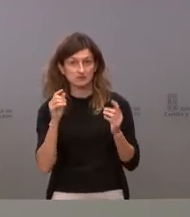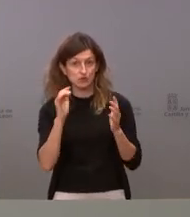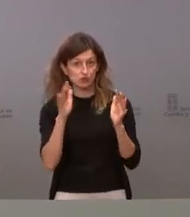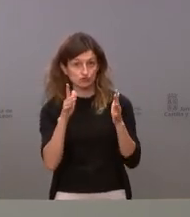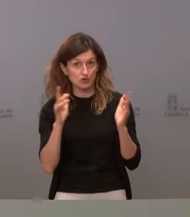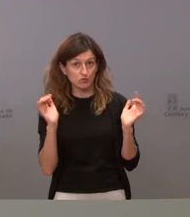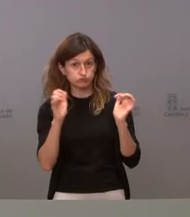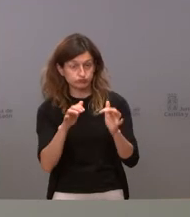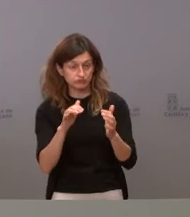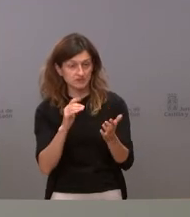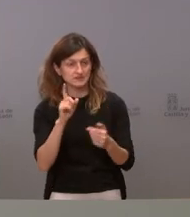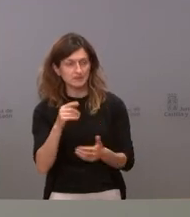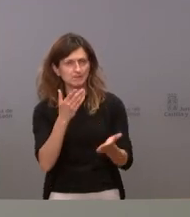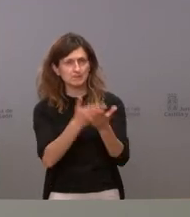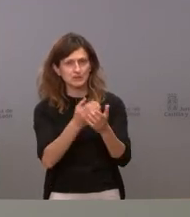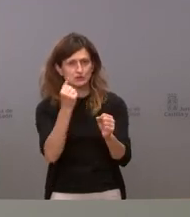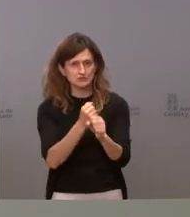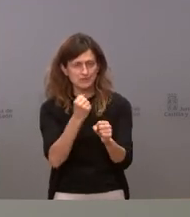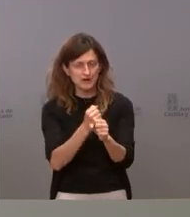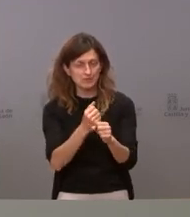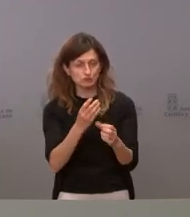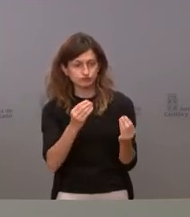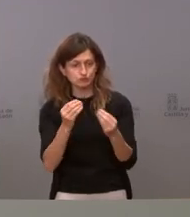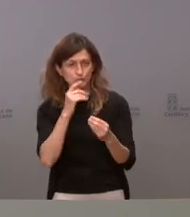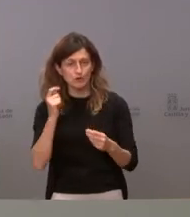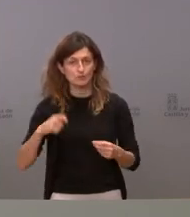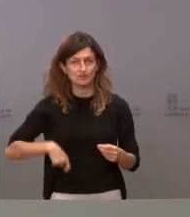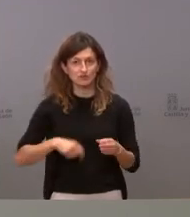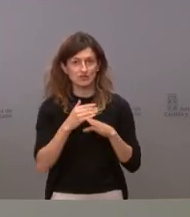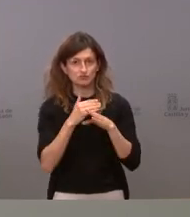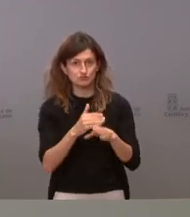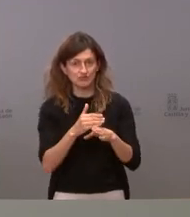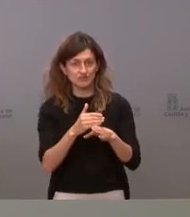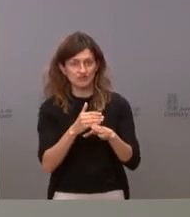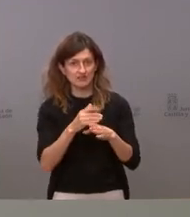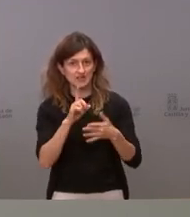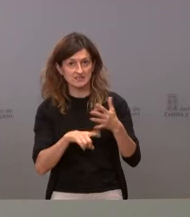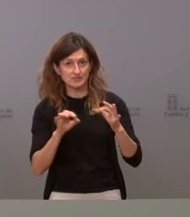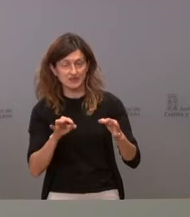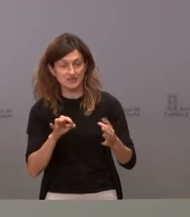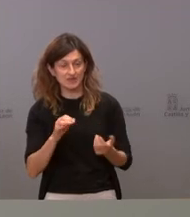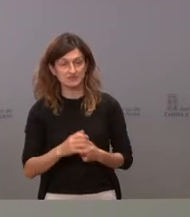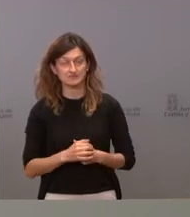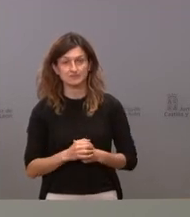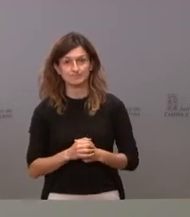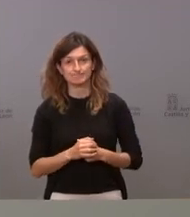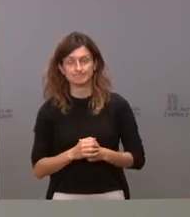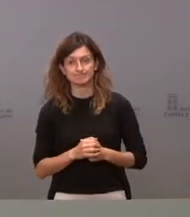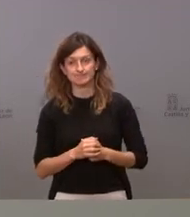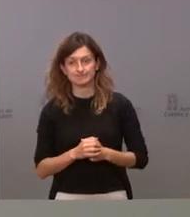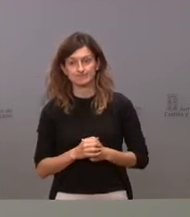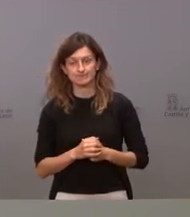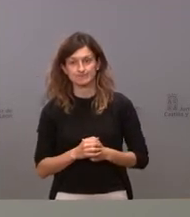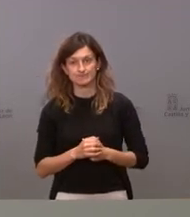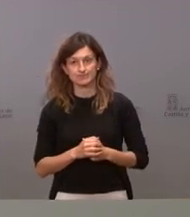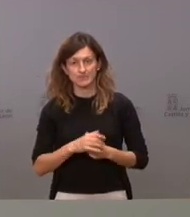que trabajemos mucho por tener profesionales suficientes en las especialidades en precario. No he